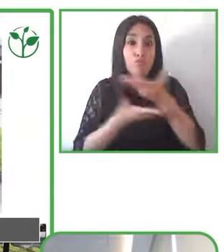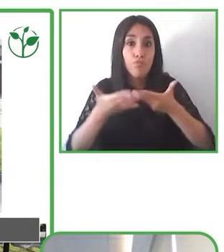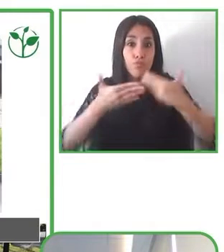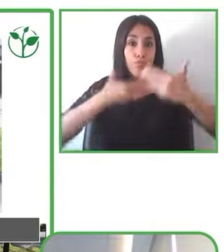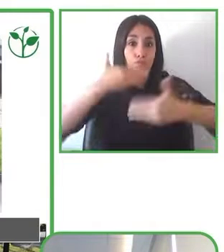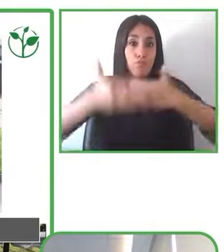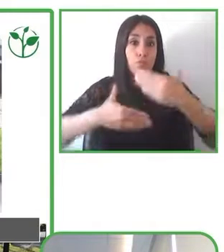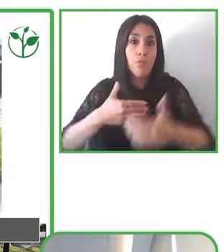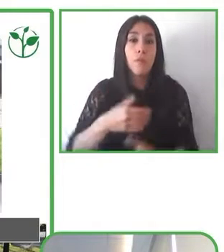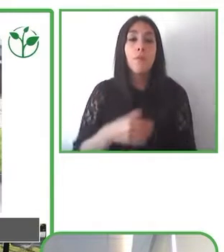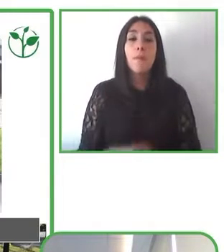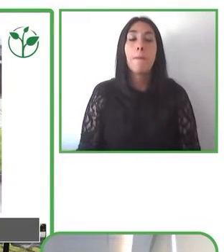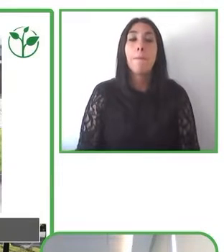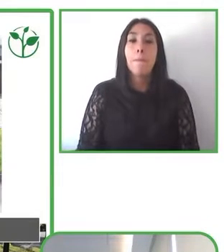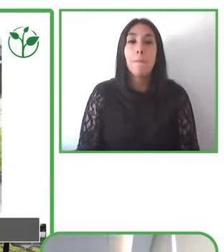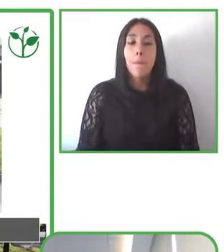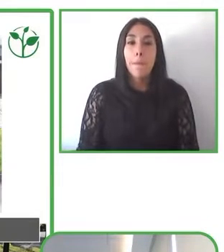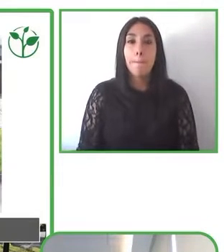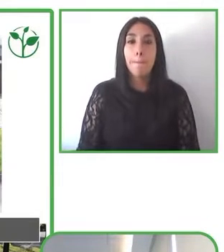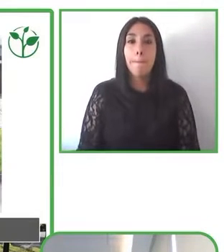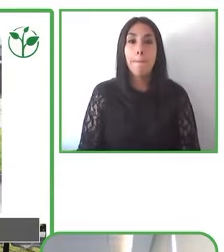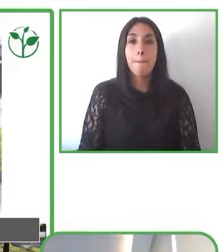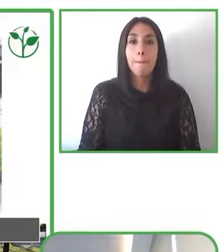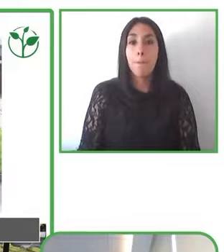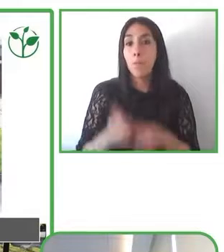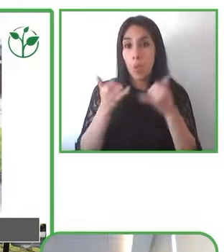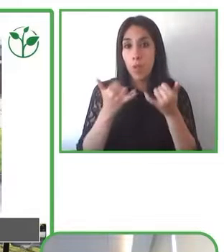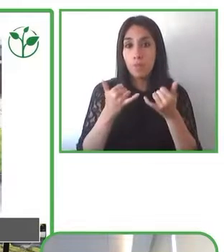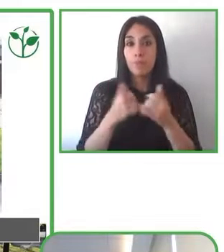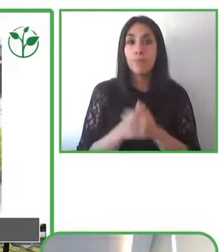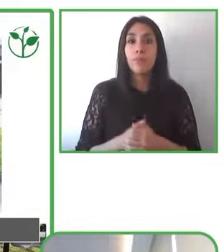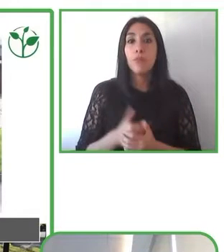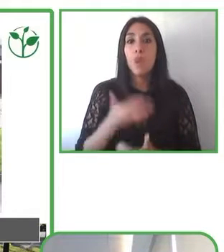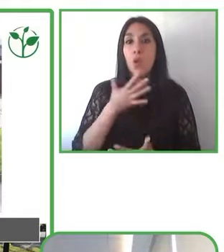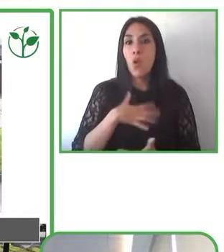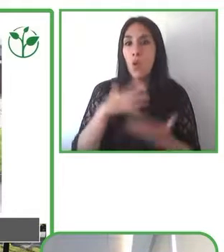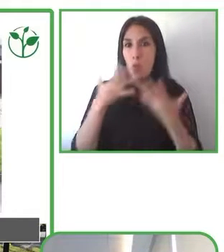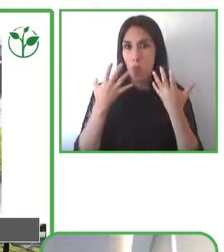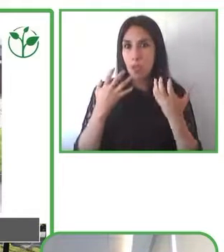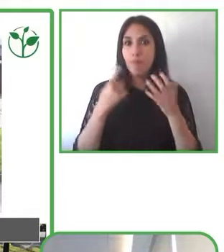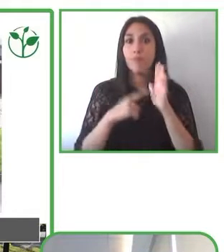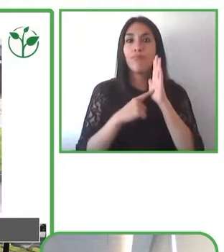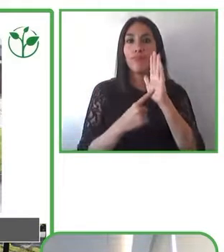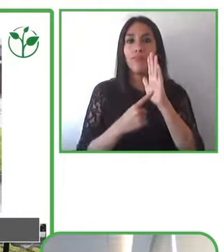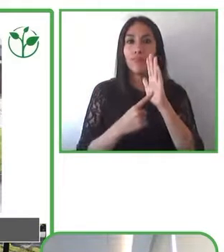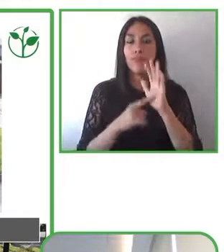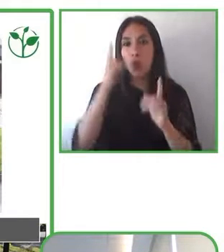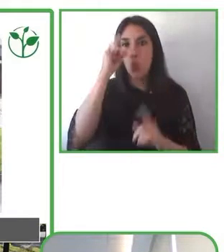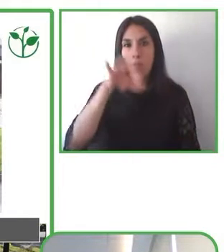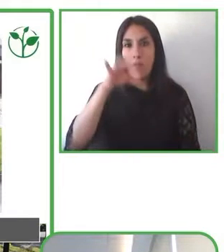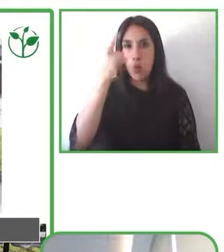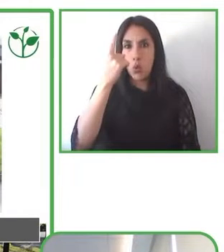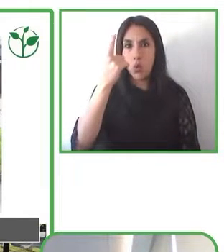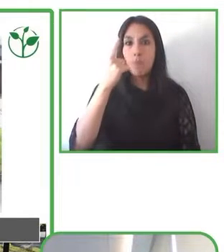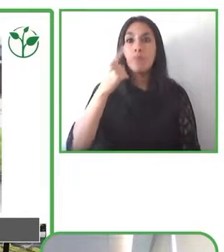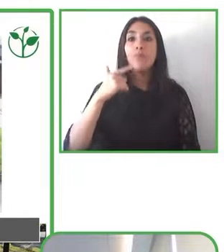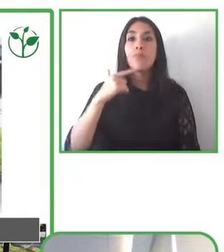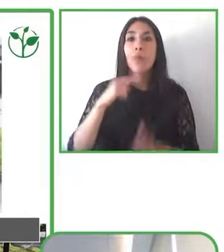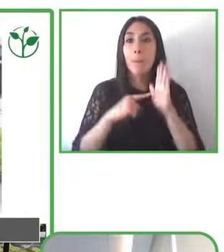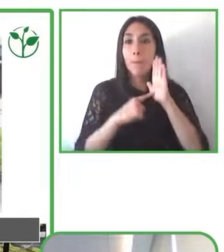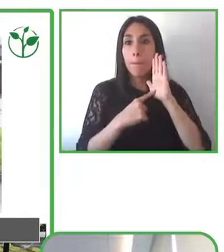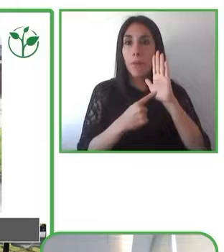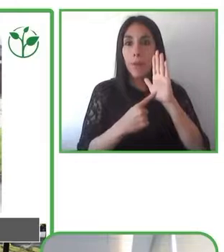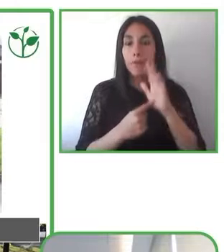quisiera destacar algunos ejemplos en cómo hacemos nuestro